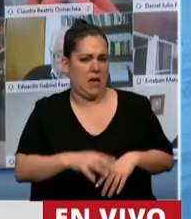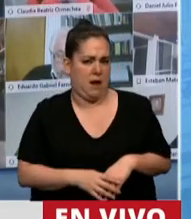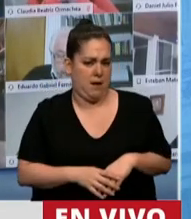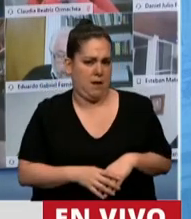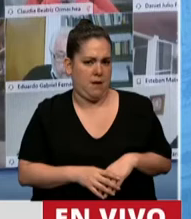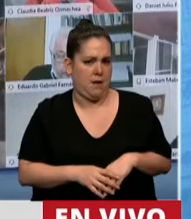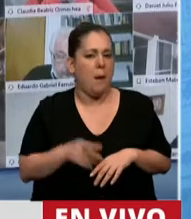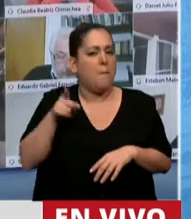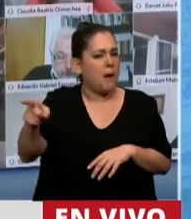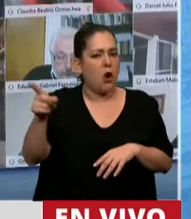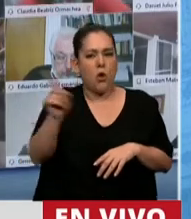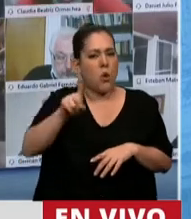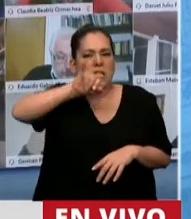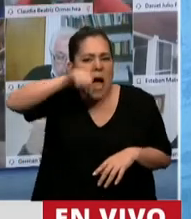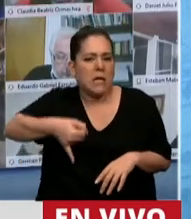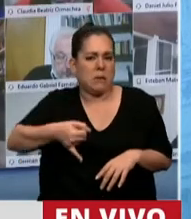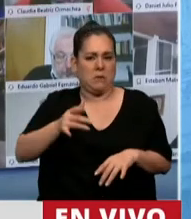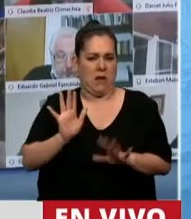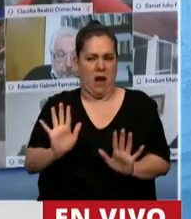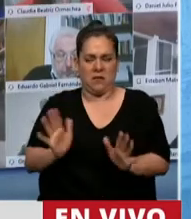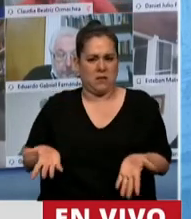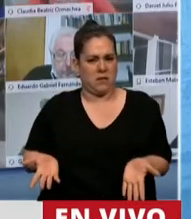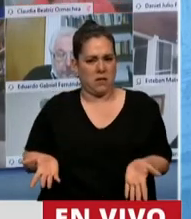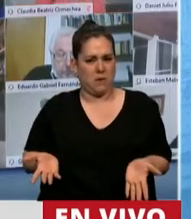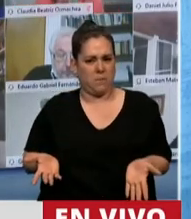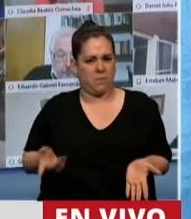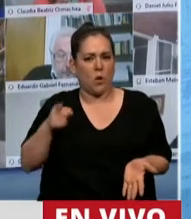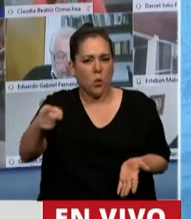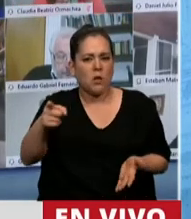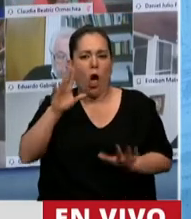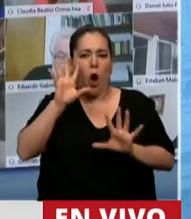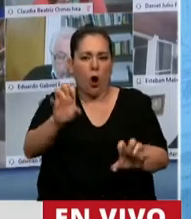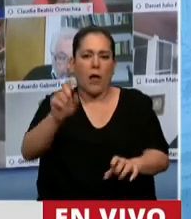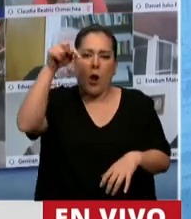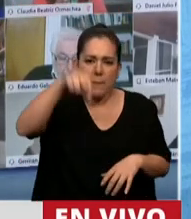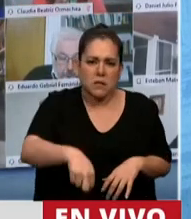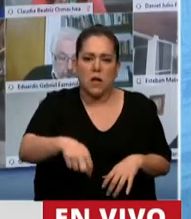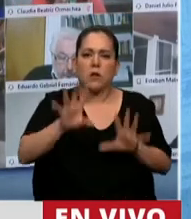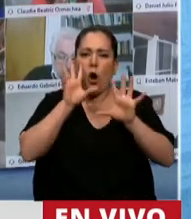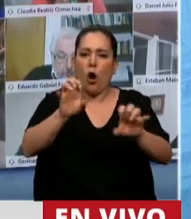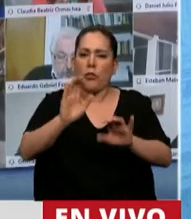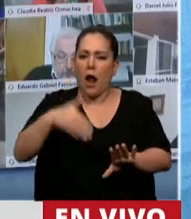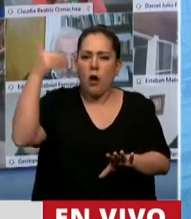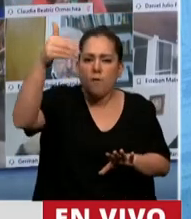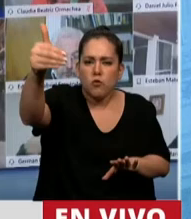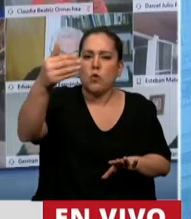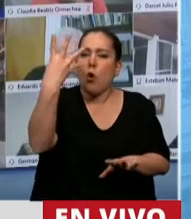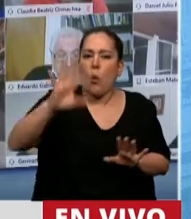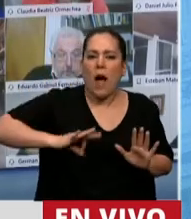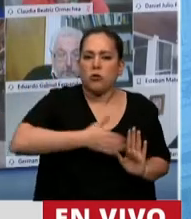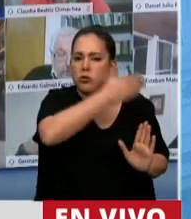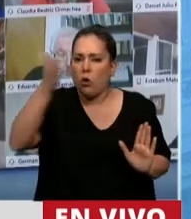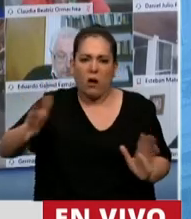aceptable bajo ningún punto de vista. Jodieron el presente y el futuro de los argentinos y argentinas durante cuatro años.